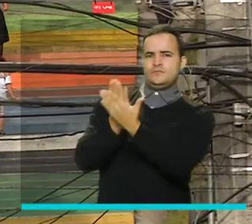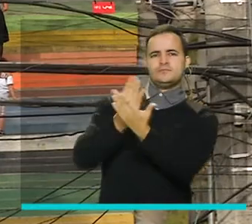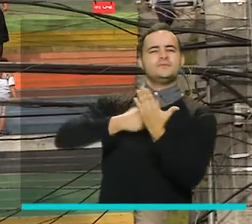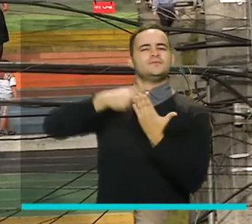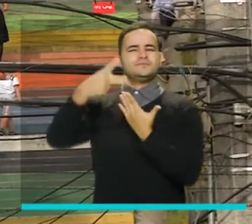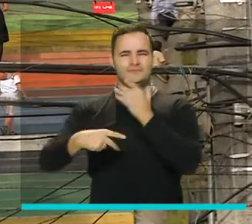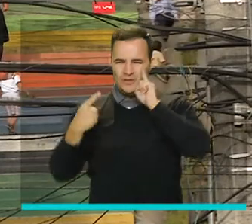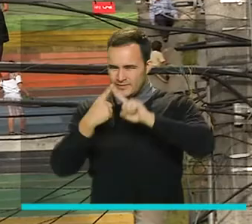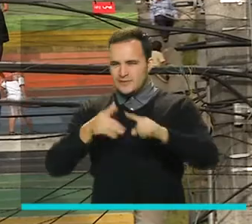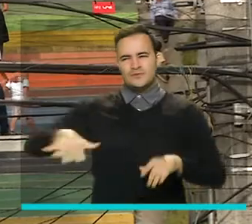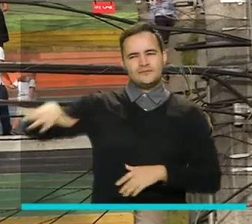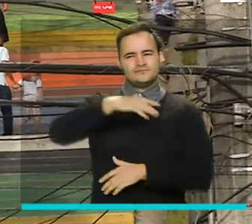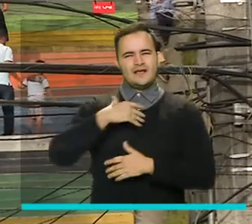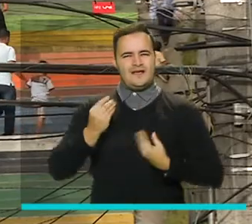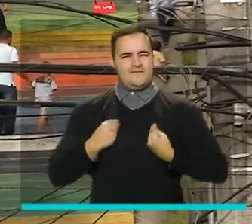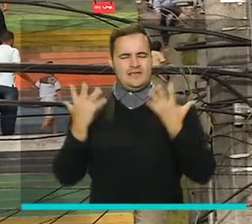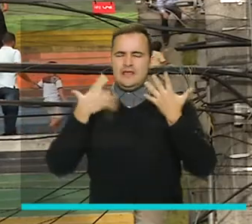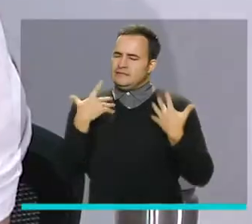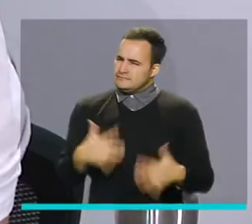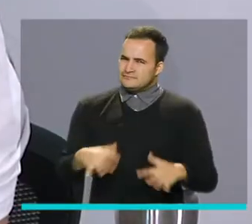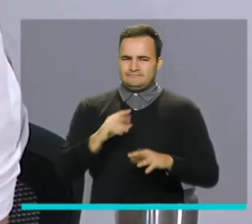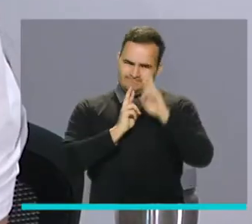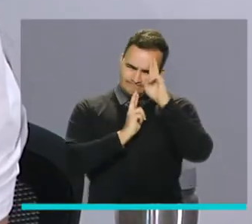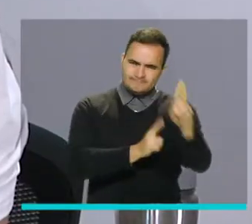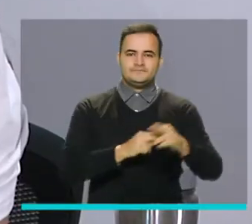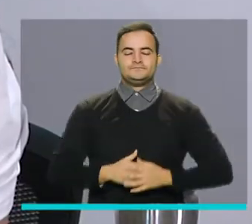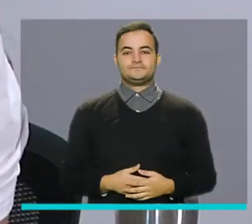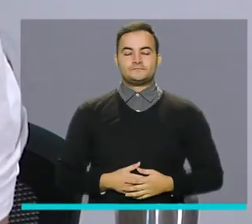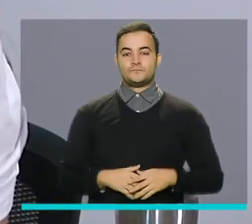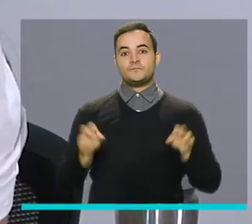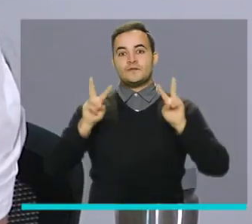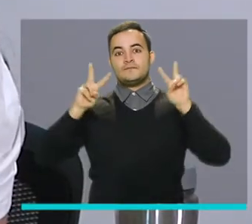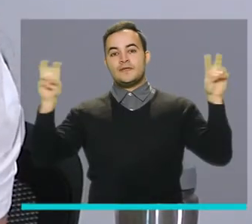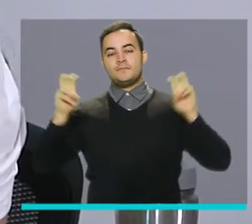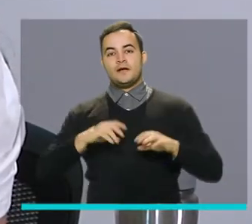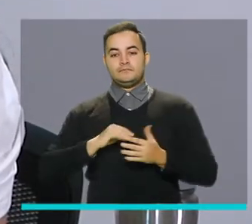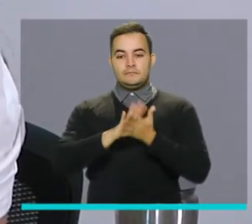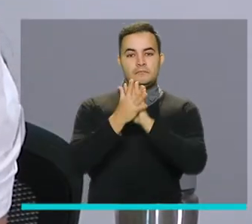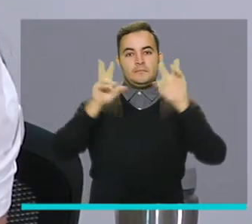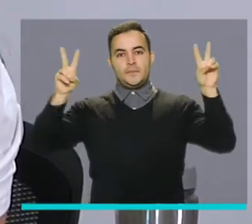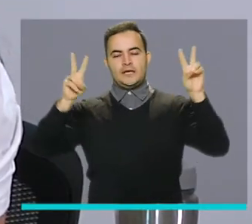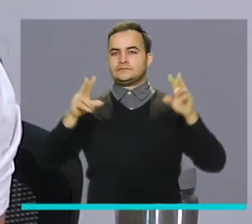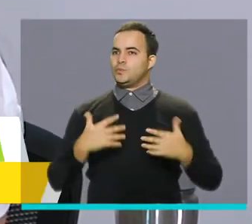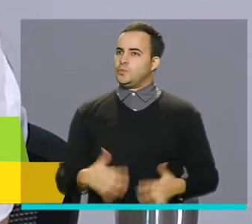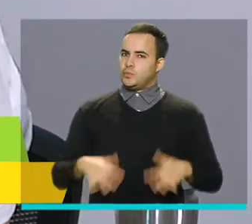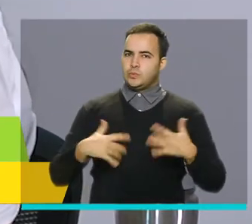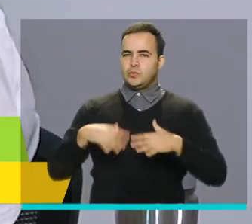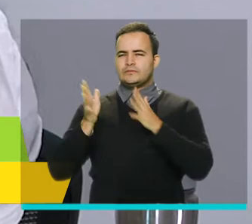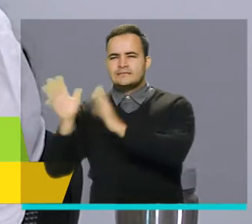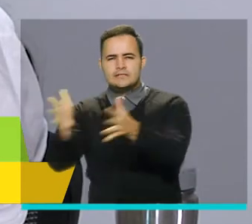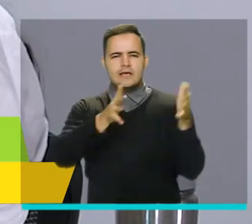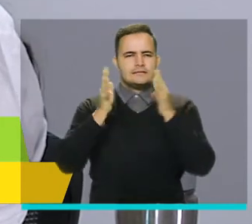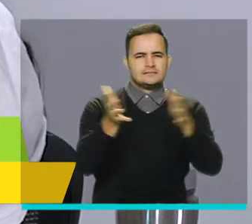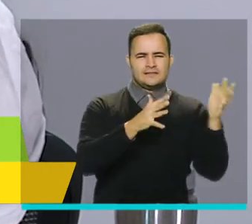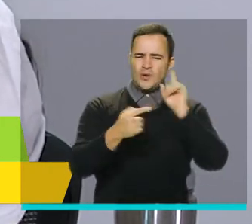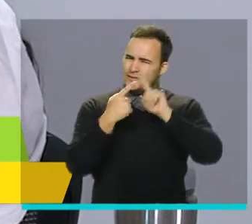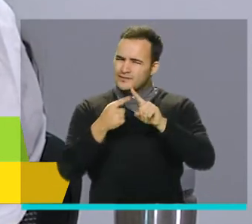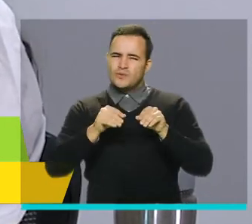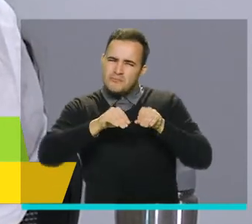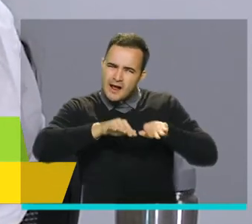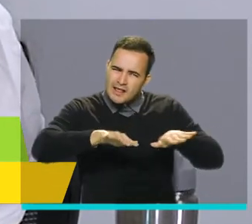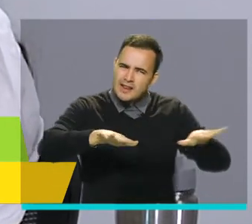iniciativas que dignifiquen la vida. La pedagogía de paz debe llegar a las personas que no buscan la paz.